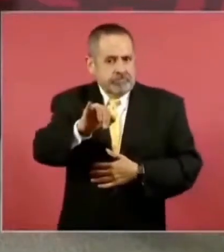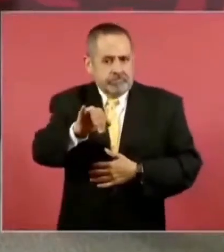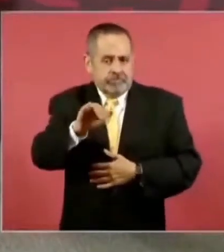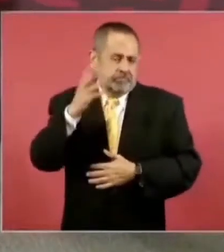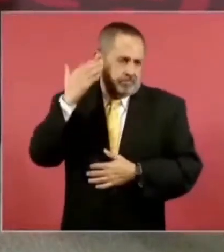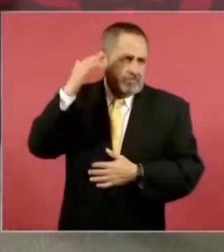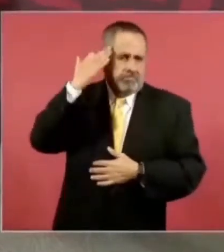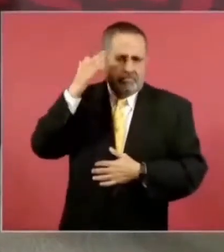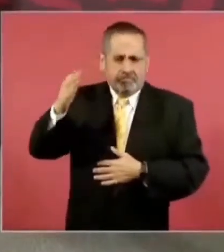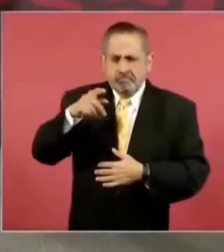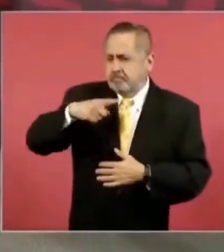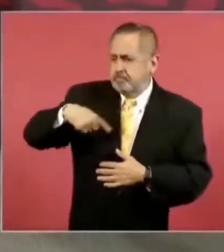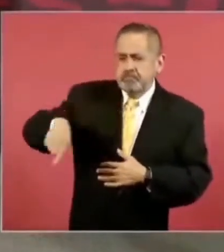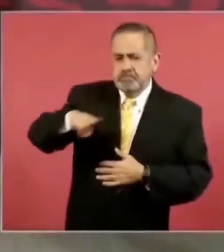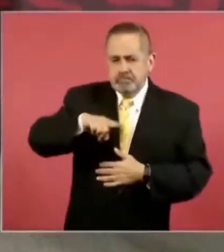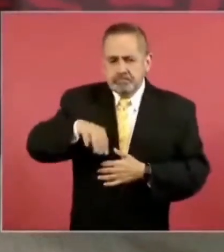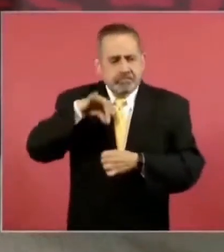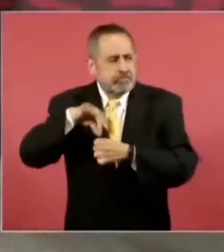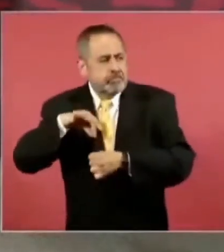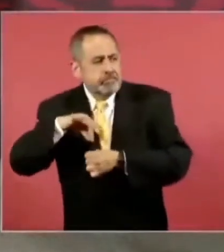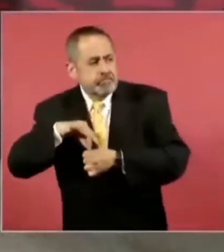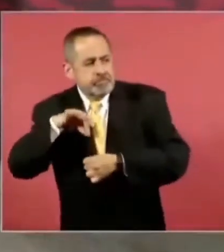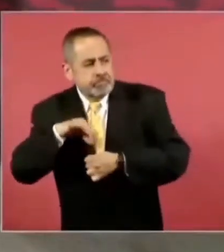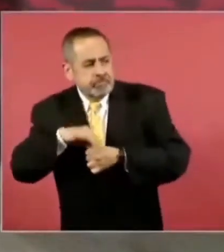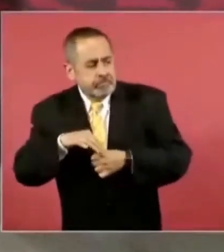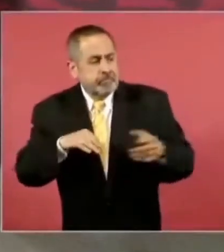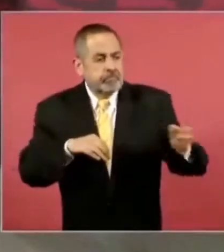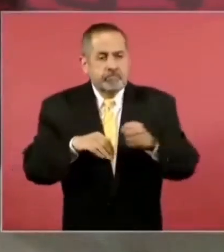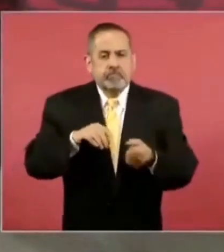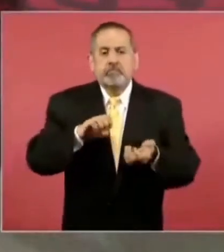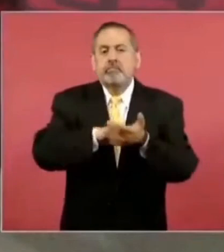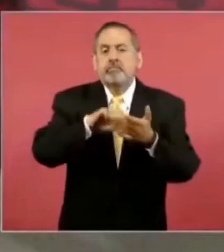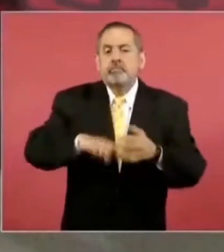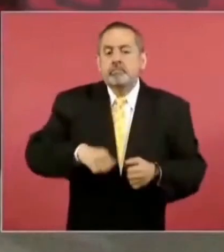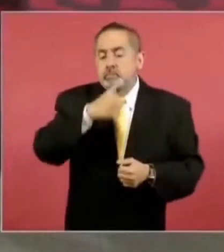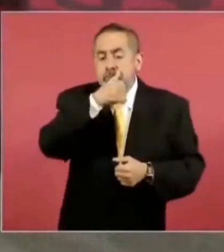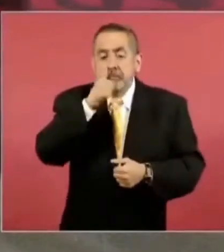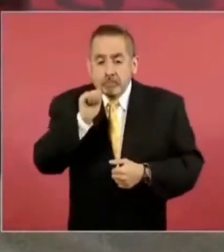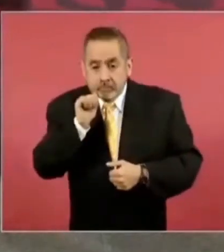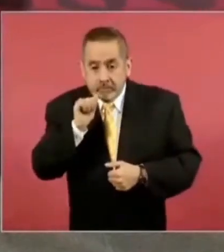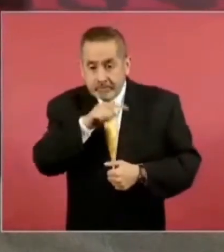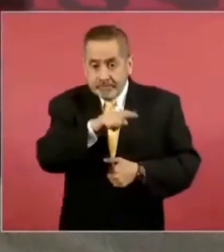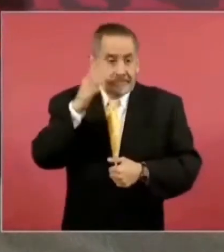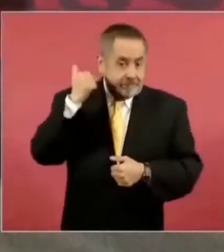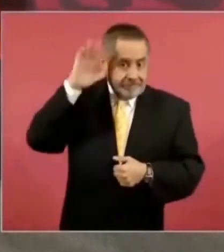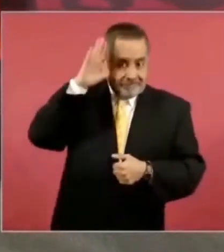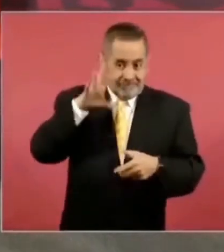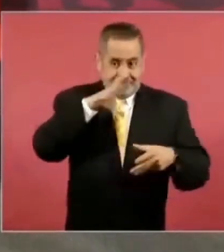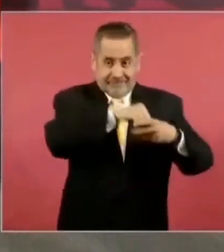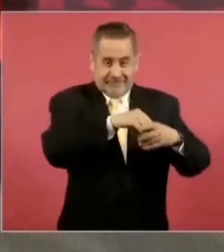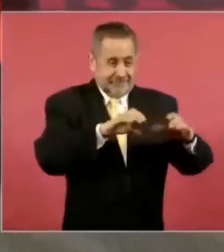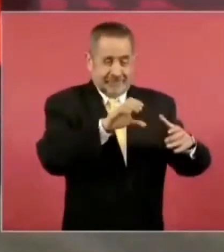tiempo en que se elegía. Juárez fue electo como